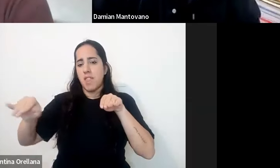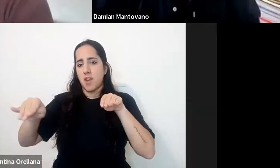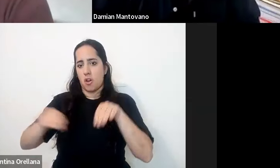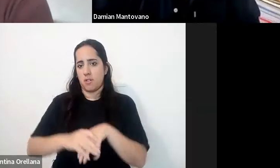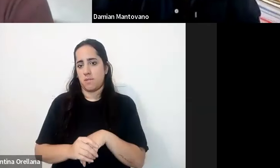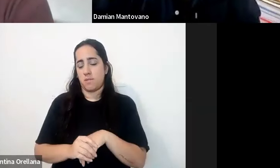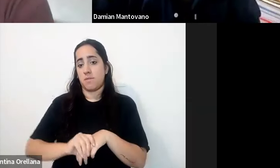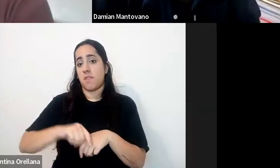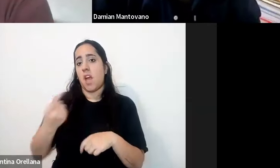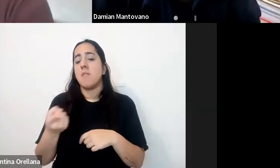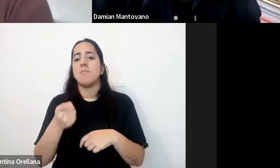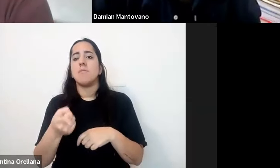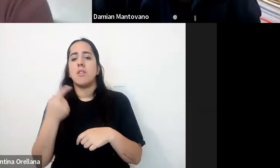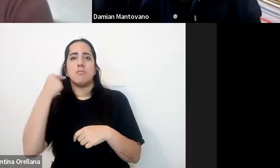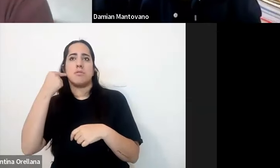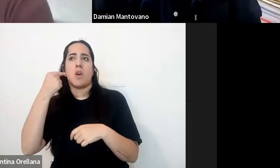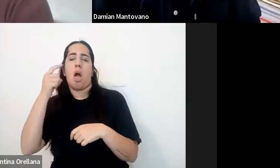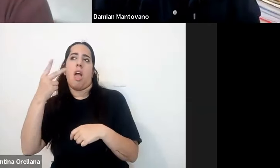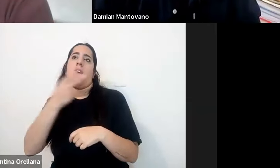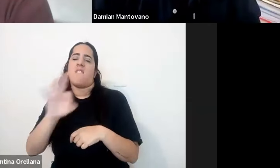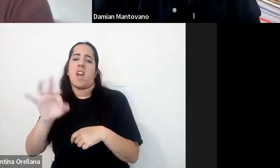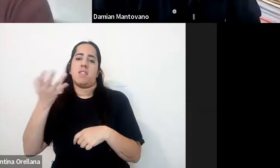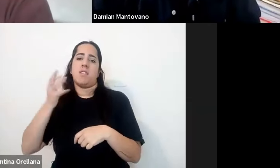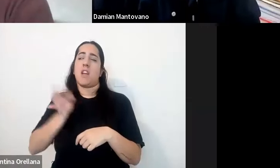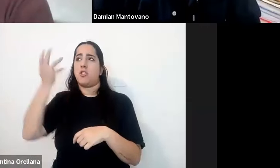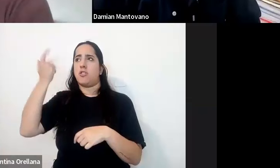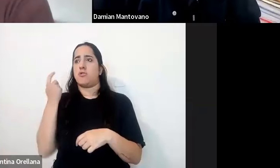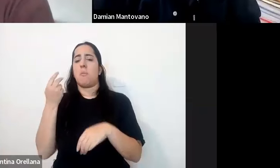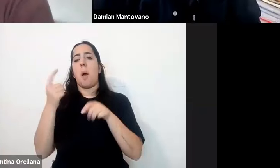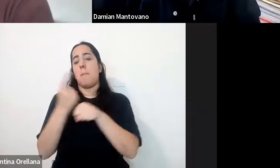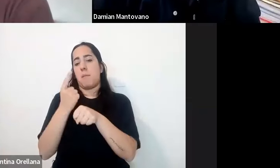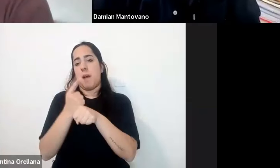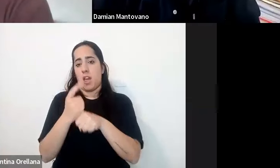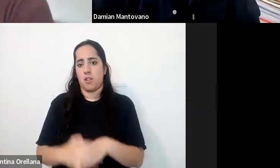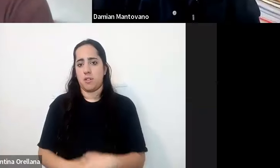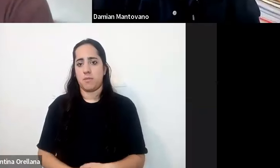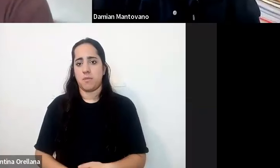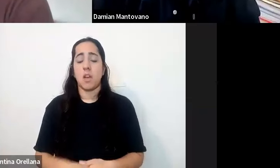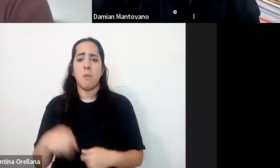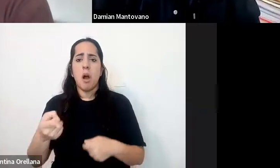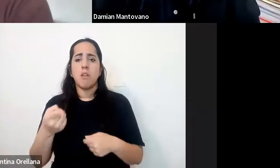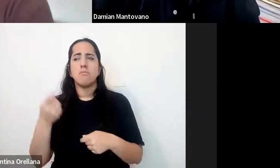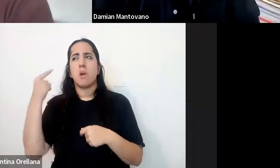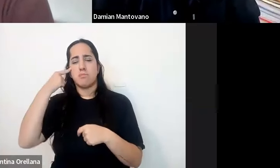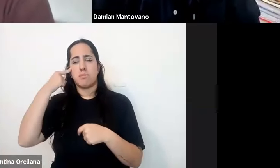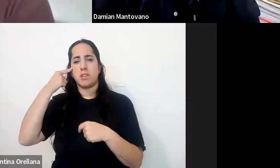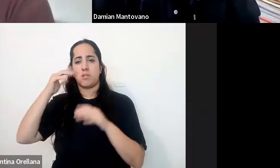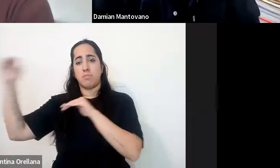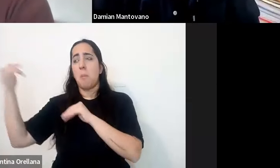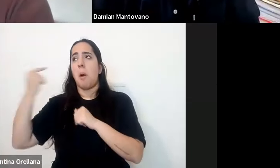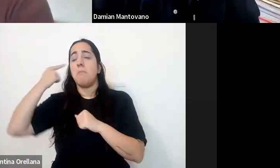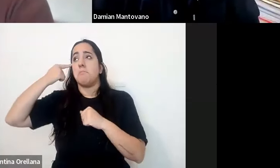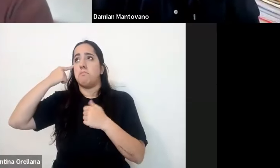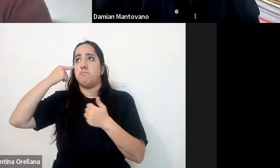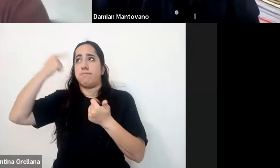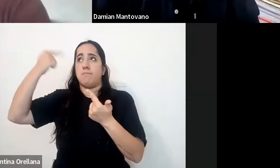primario que hoy nos estemos interrogando porque estoy seguro en esto comparto con Denise tenemos más interrogantes que respuestas y eso